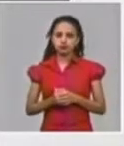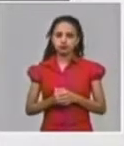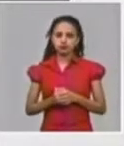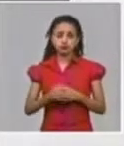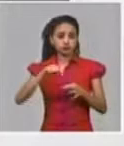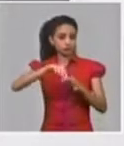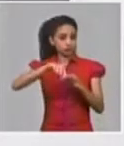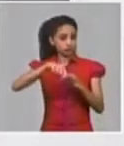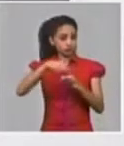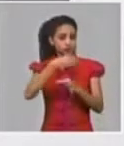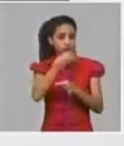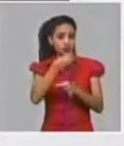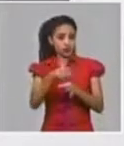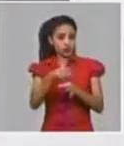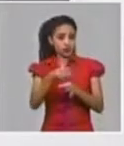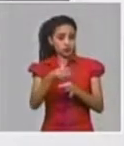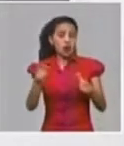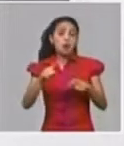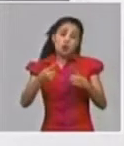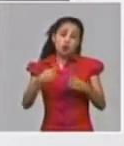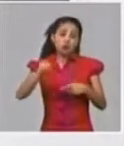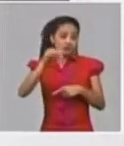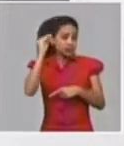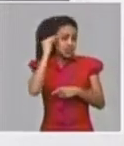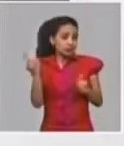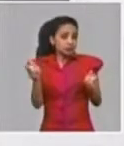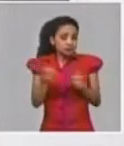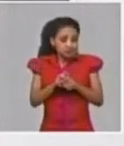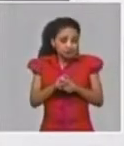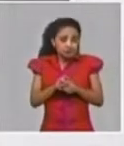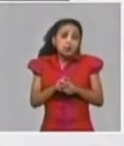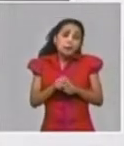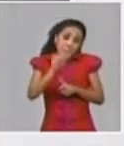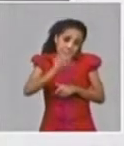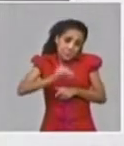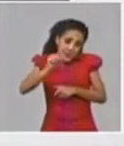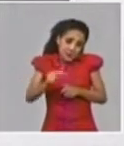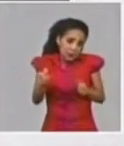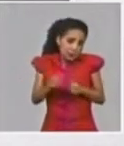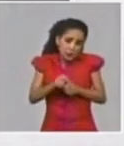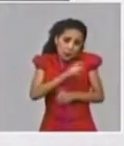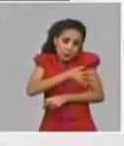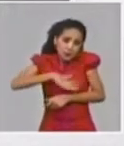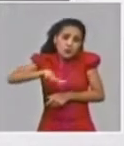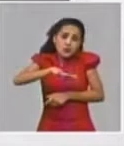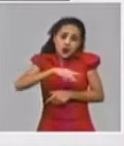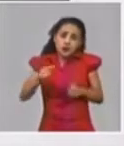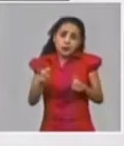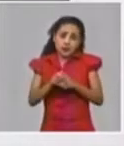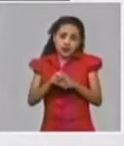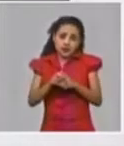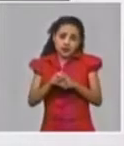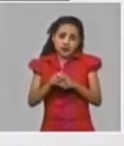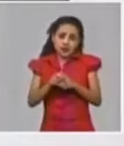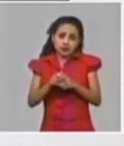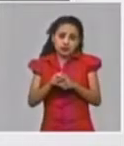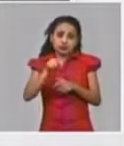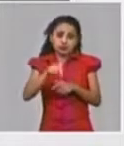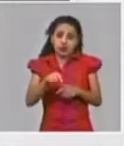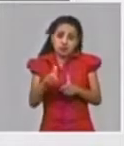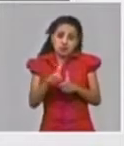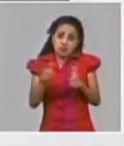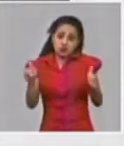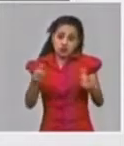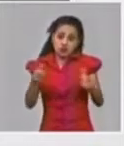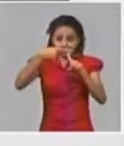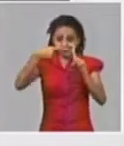especial de la Juventud es la población que tiene y los dos eventos y los eventos que tienen en ese municipio que mayor tasa de